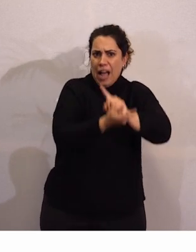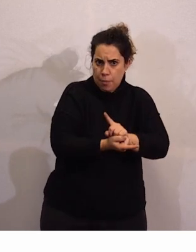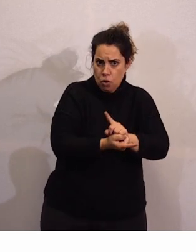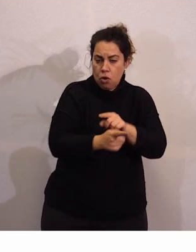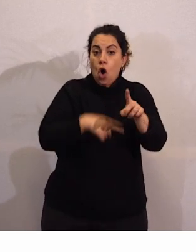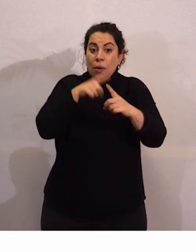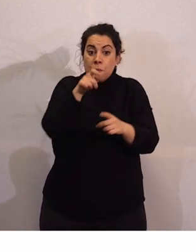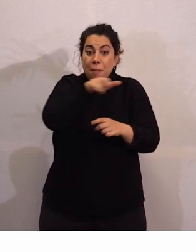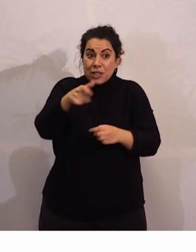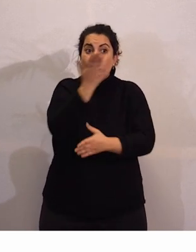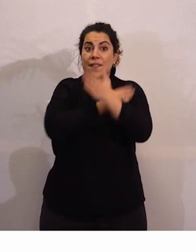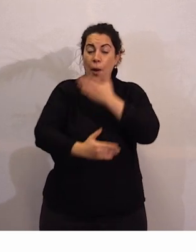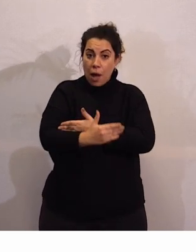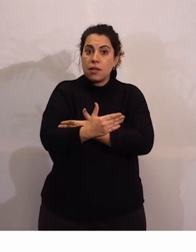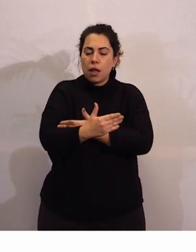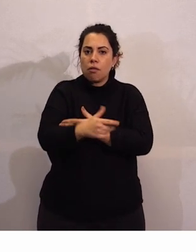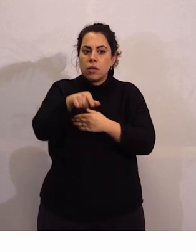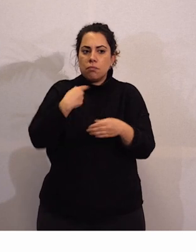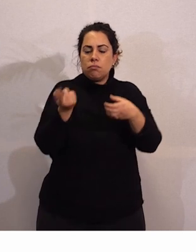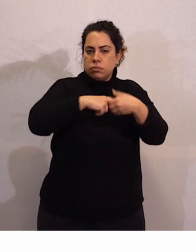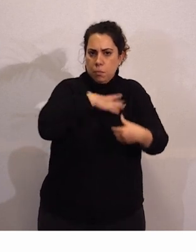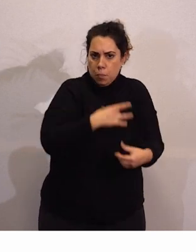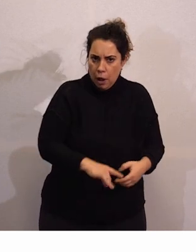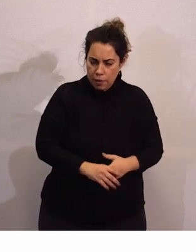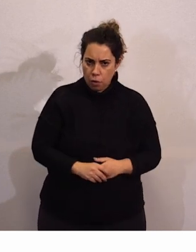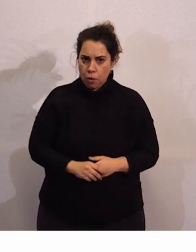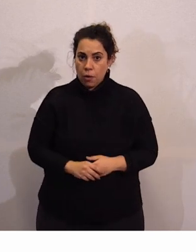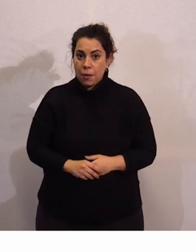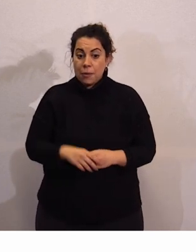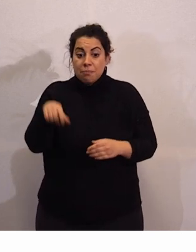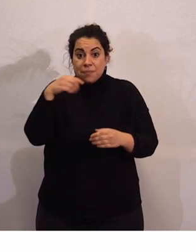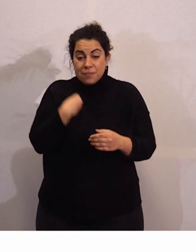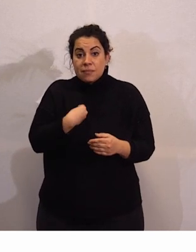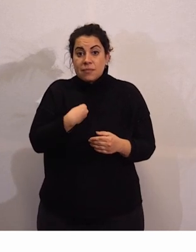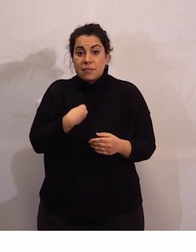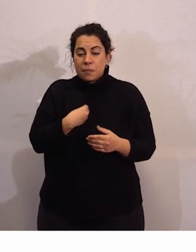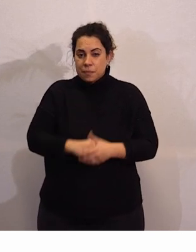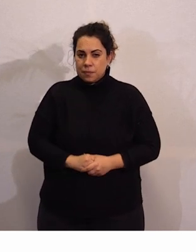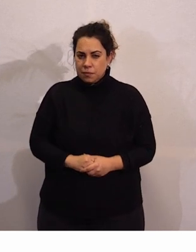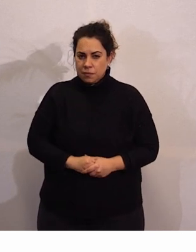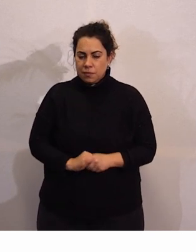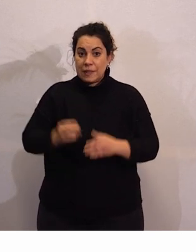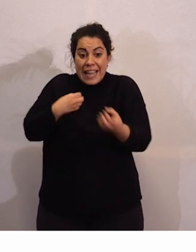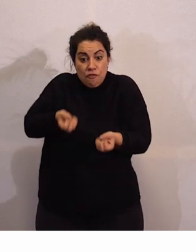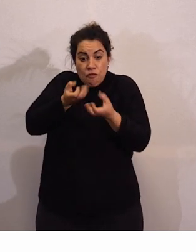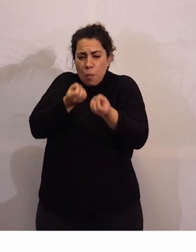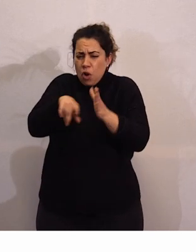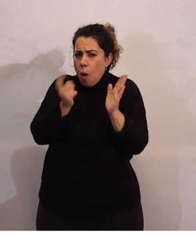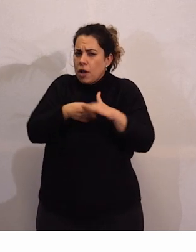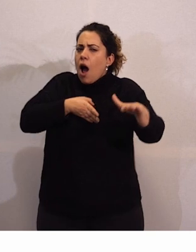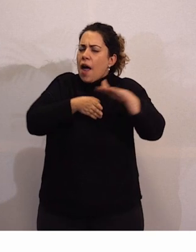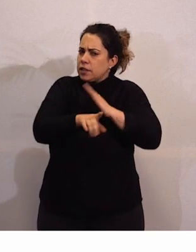personas con discapacidad podamos participar, que toda la información pueda estar accesible